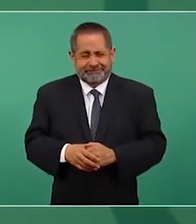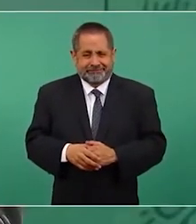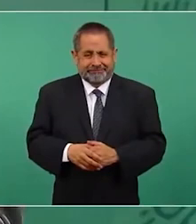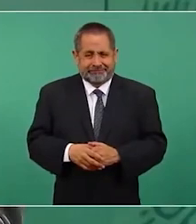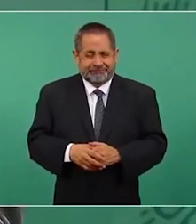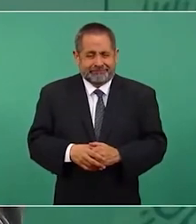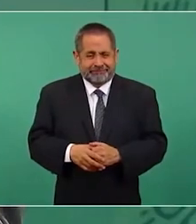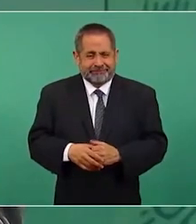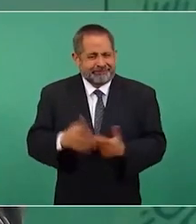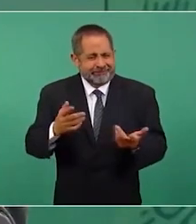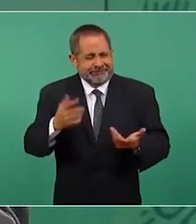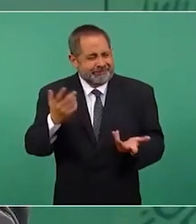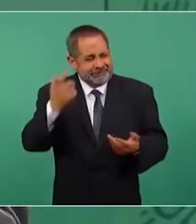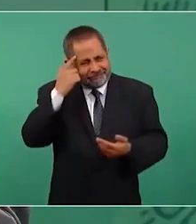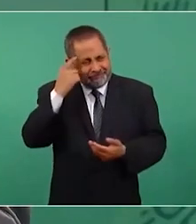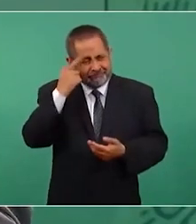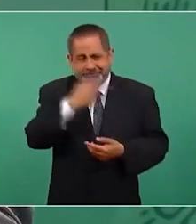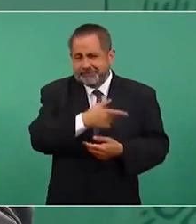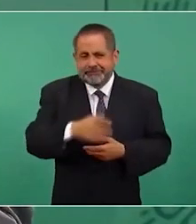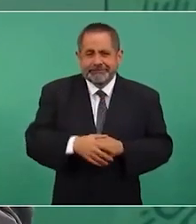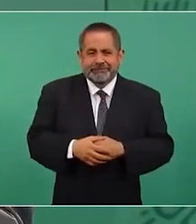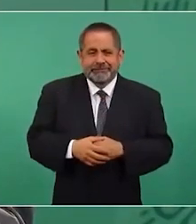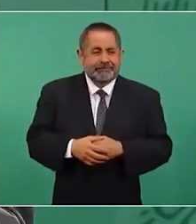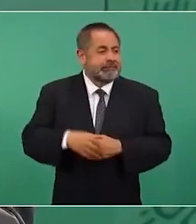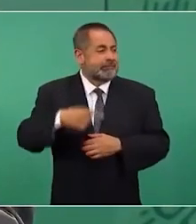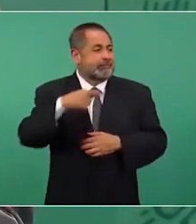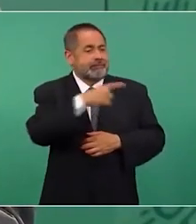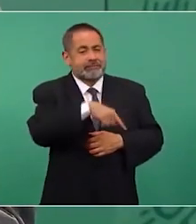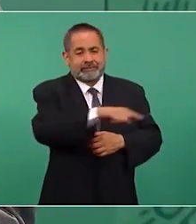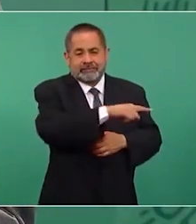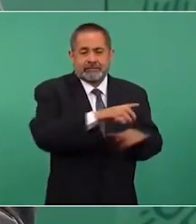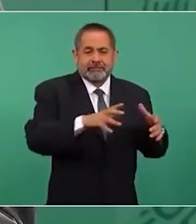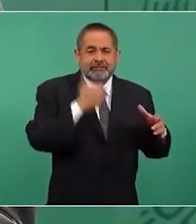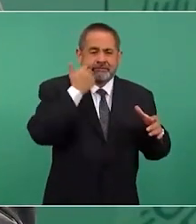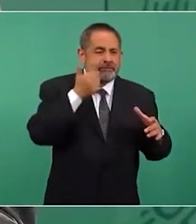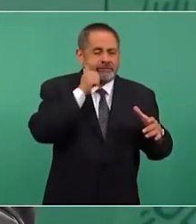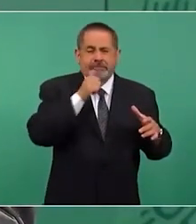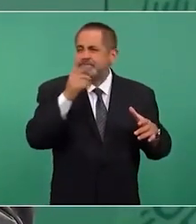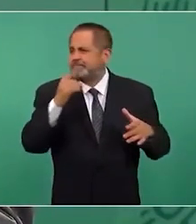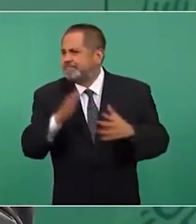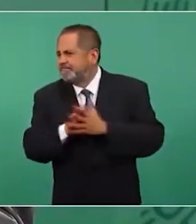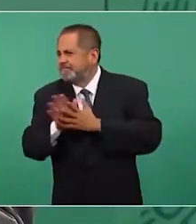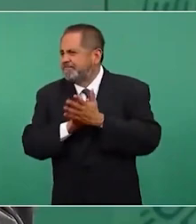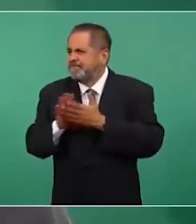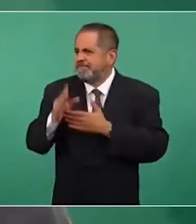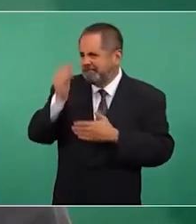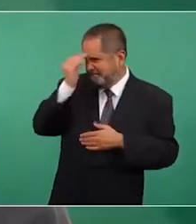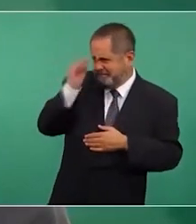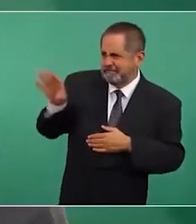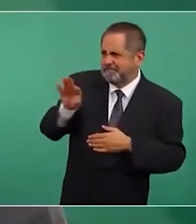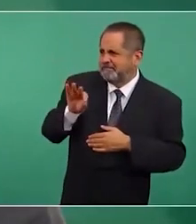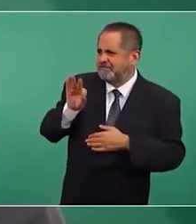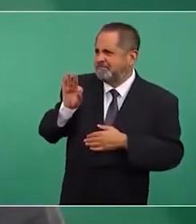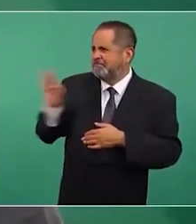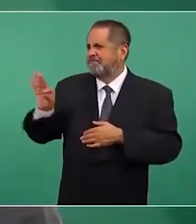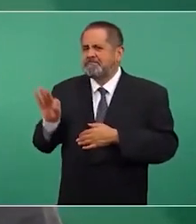porque andan siempre este